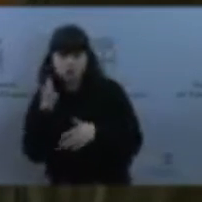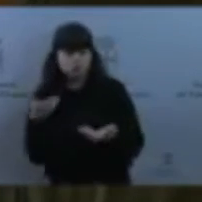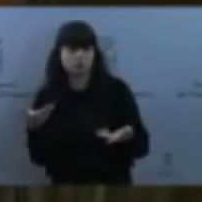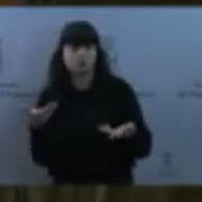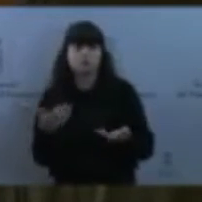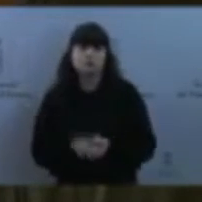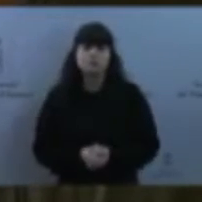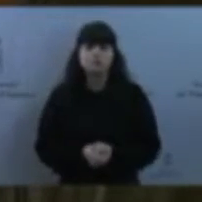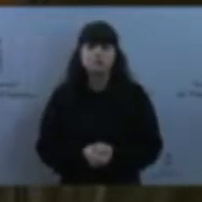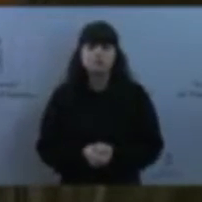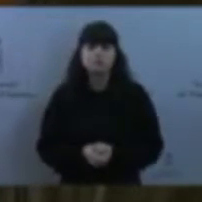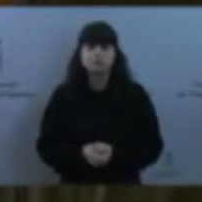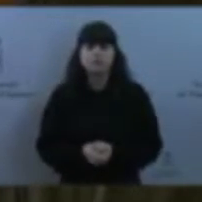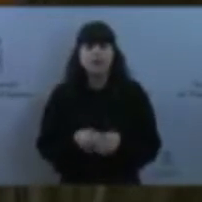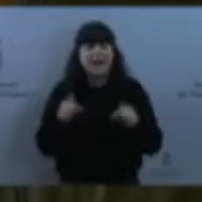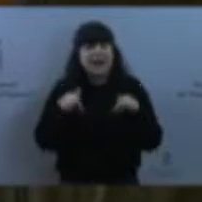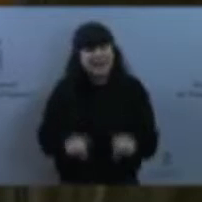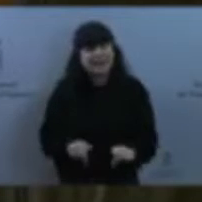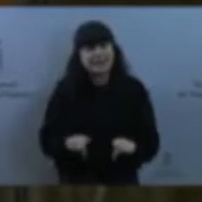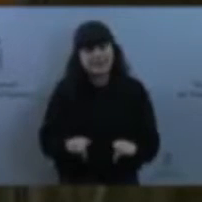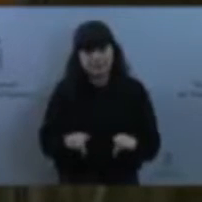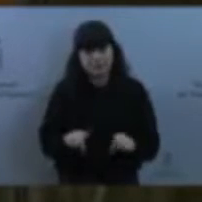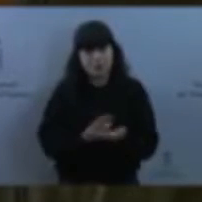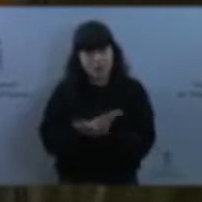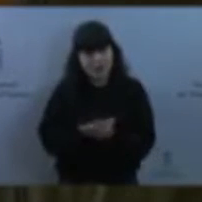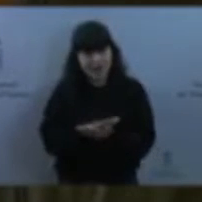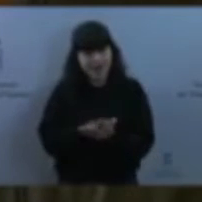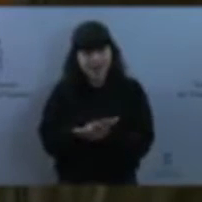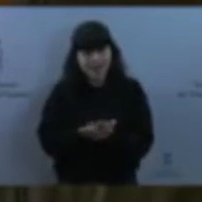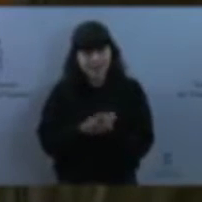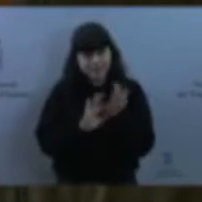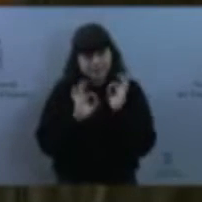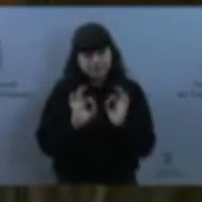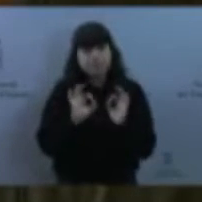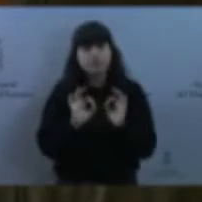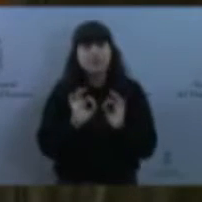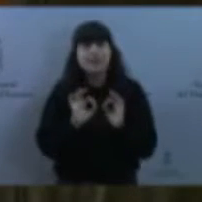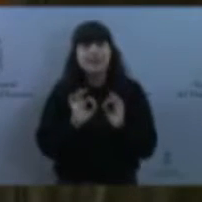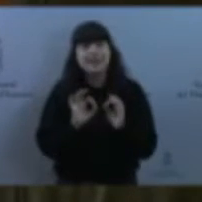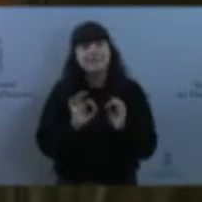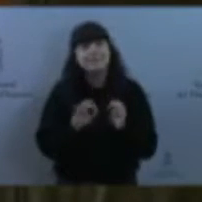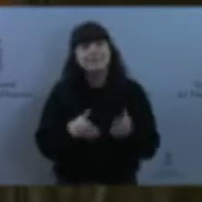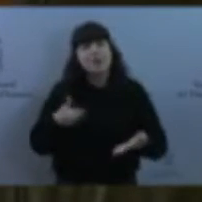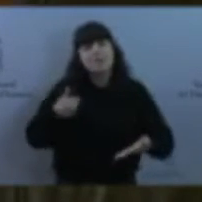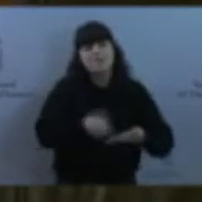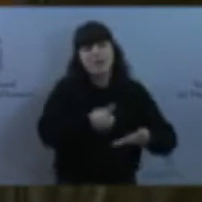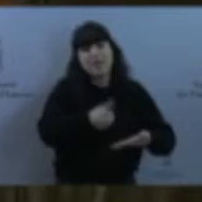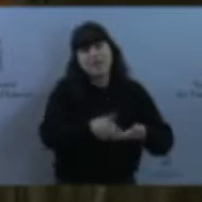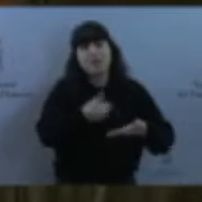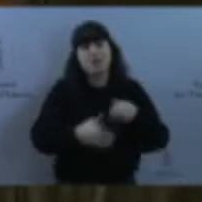concreto que usted me plantea es fue la petición de hacer unas obras de adecuación de una pista forestal o ganadera.